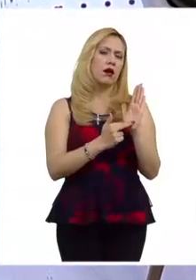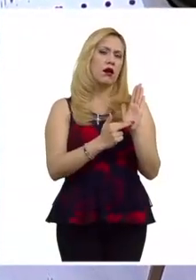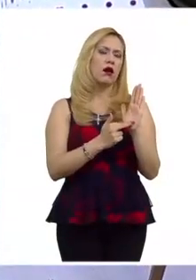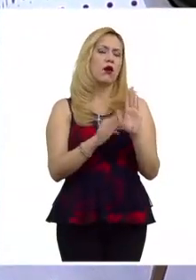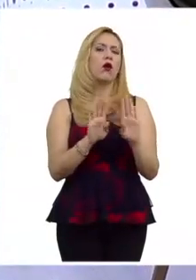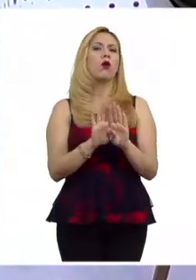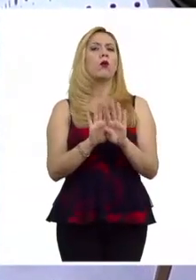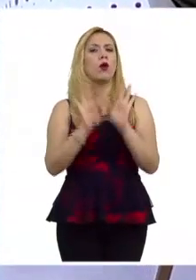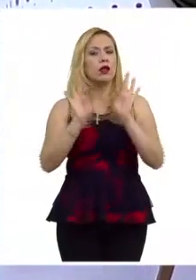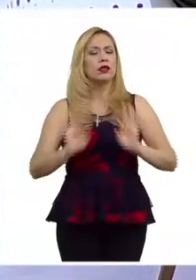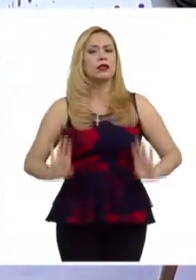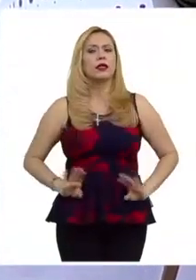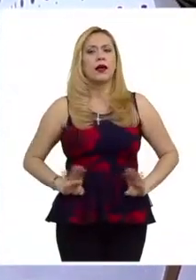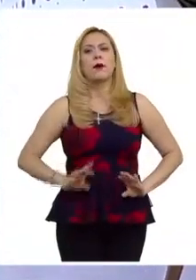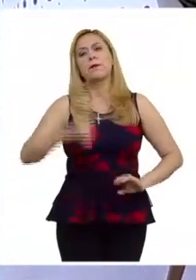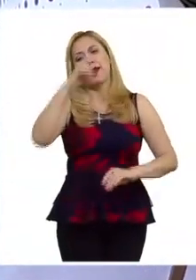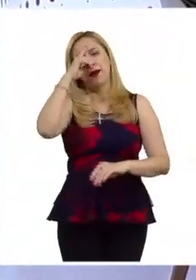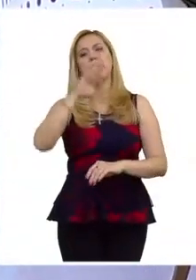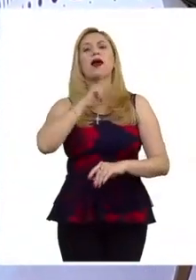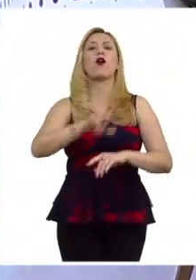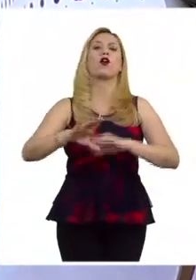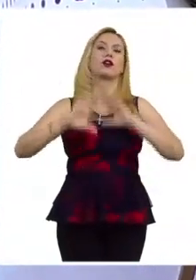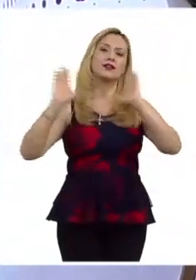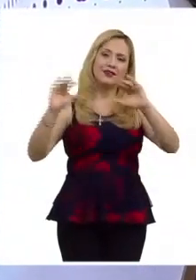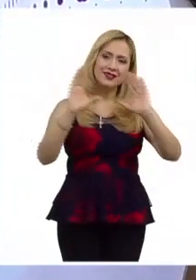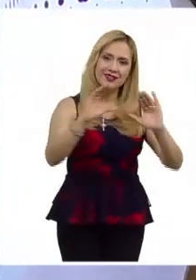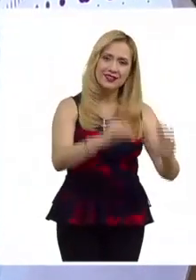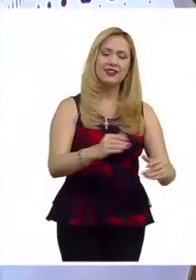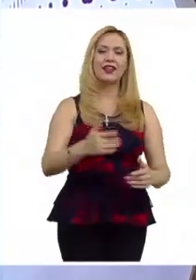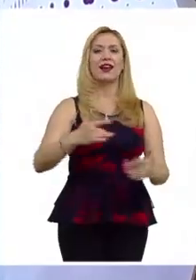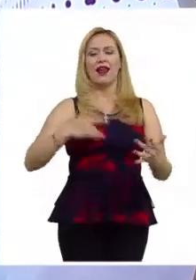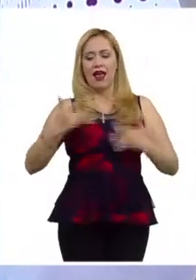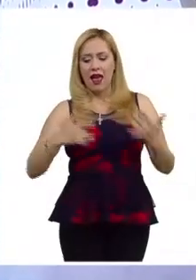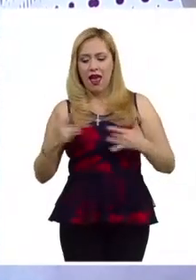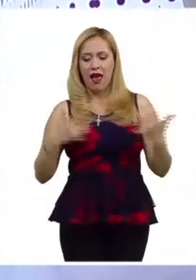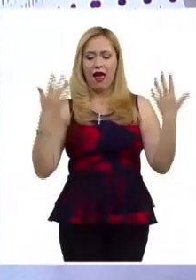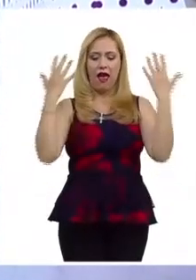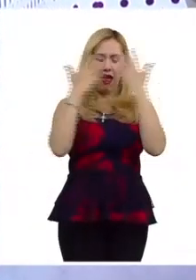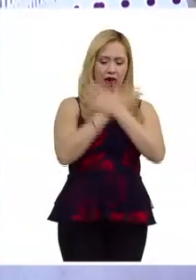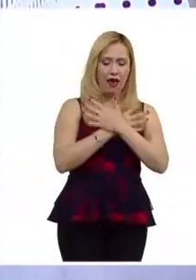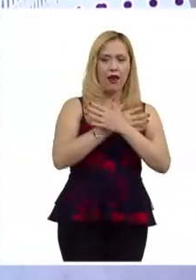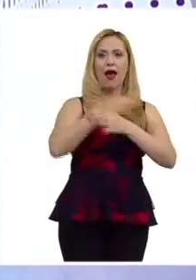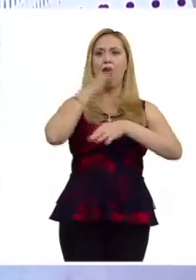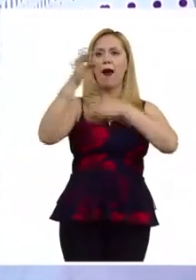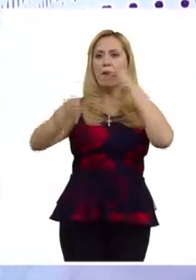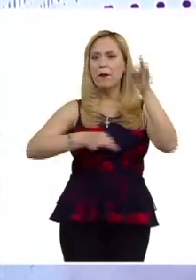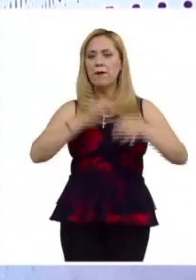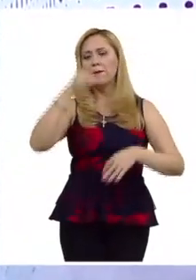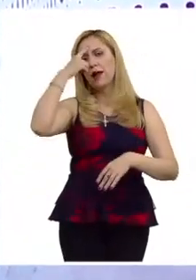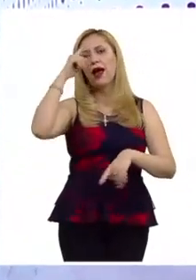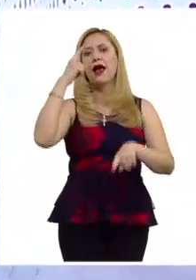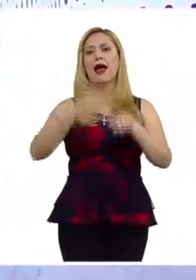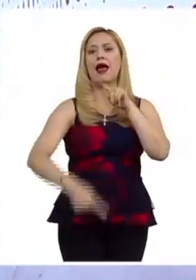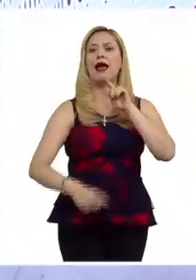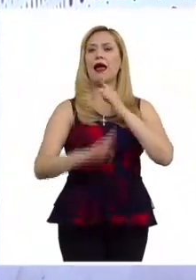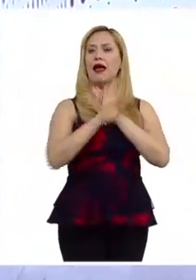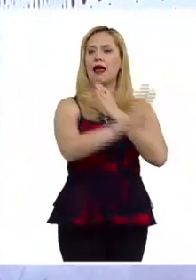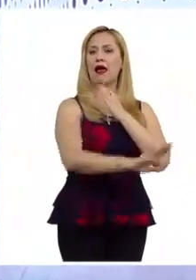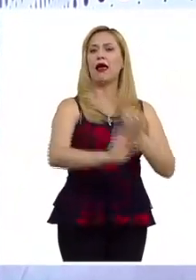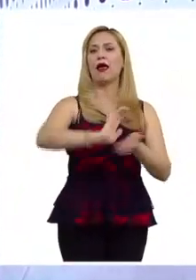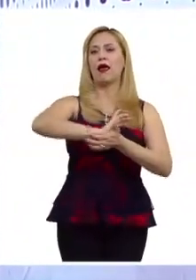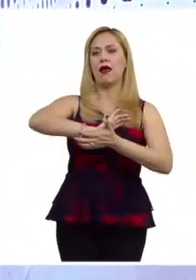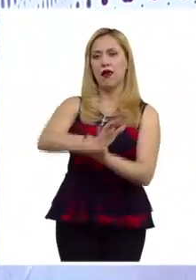medidas adecuadas, de sensibilización, de campañas, justo para prevenir la discriminación. El Estado mexicano, por ejemplo,